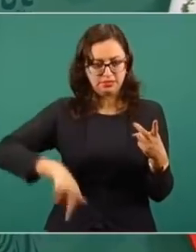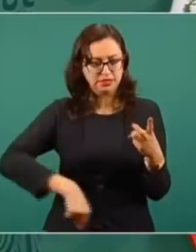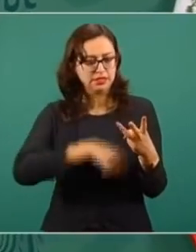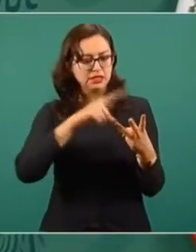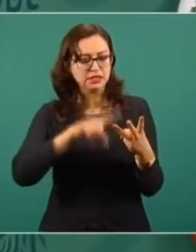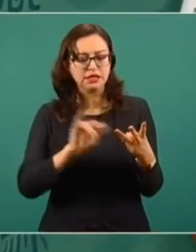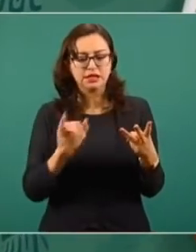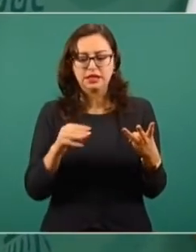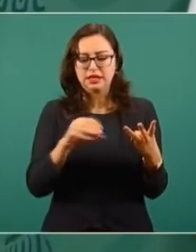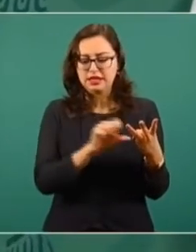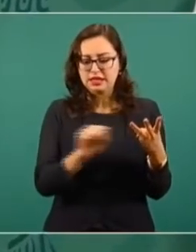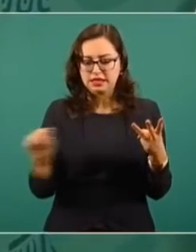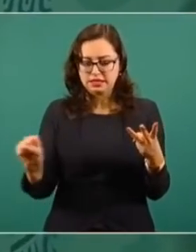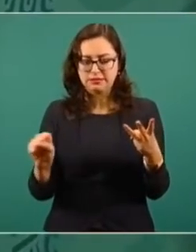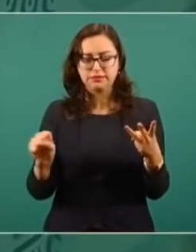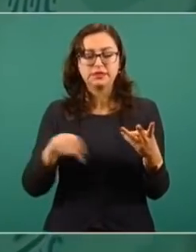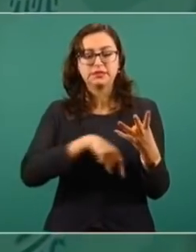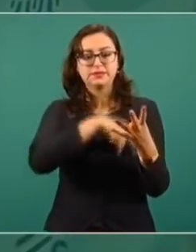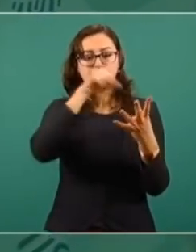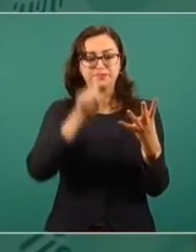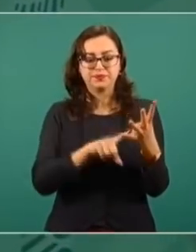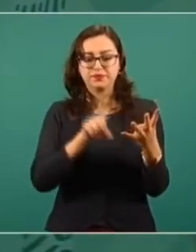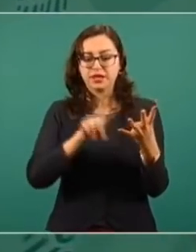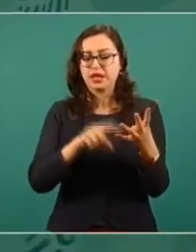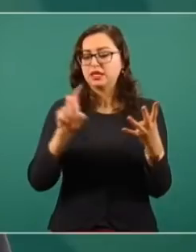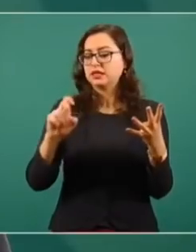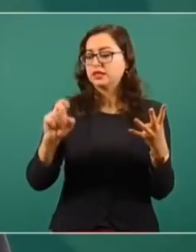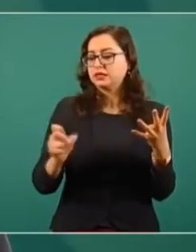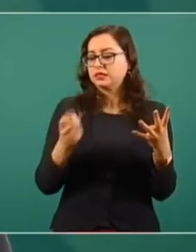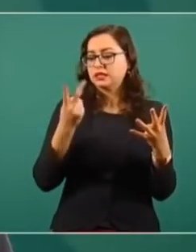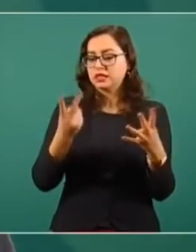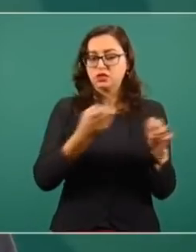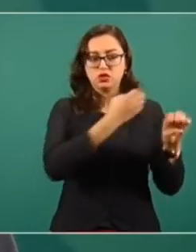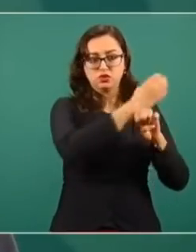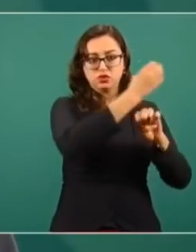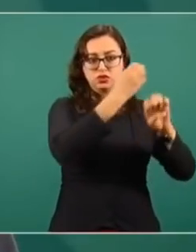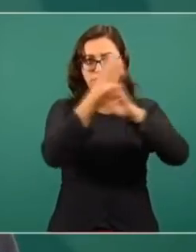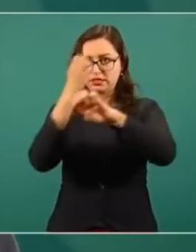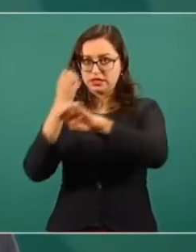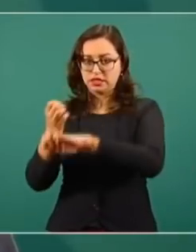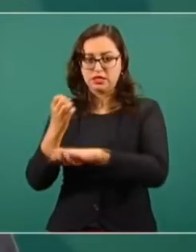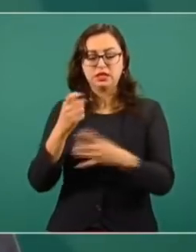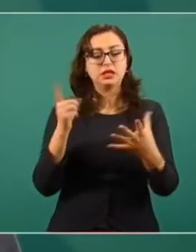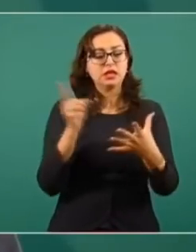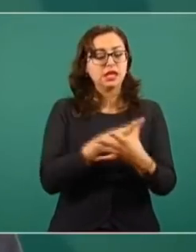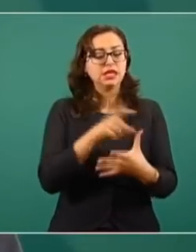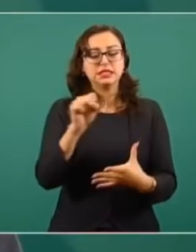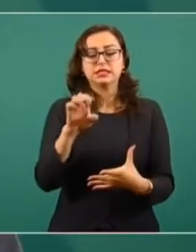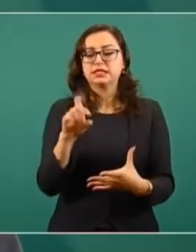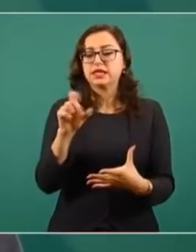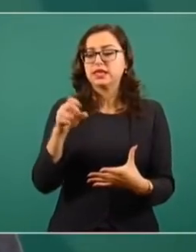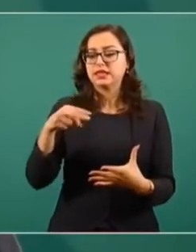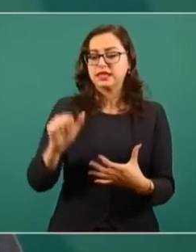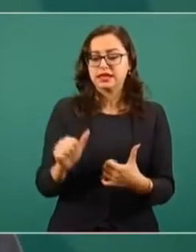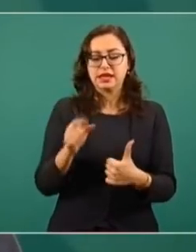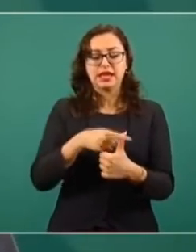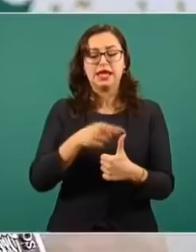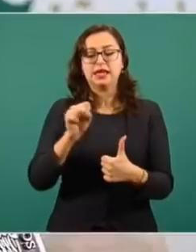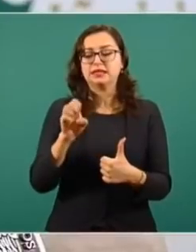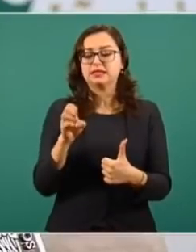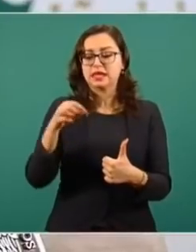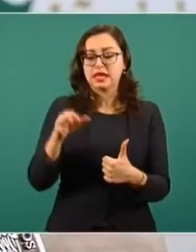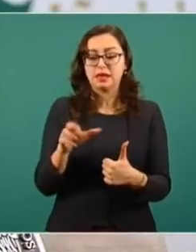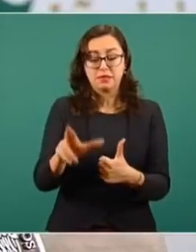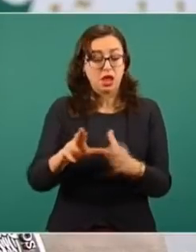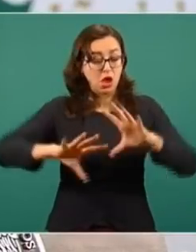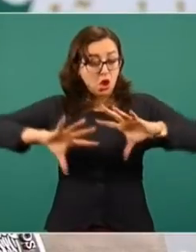trabaja el INSS, trabajan las 32 secretarías de salud, trabaja Sedena, trabaja Semar y ese